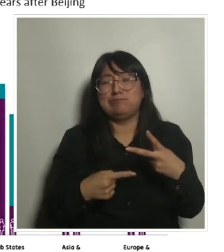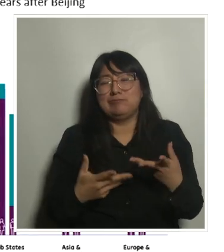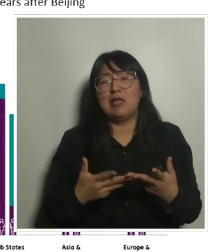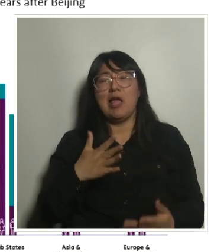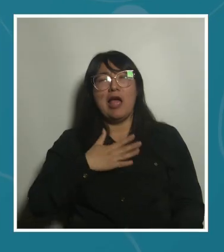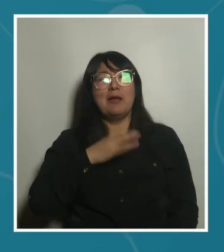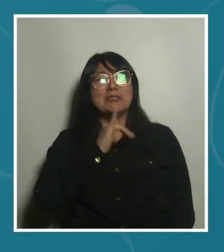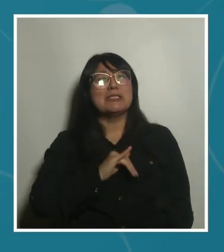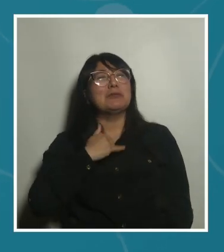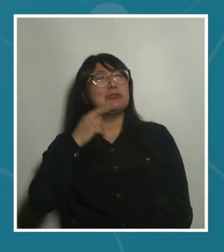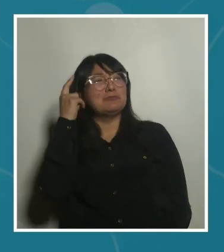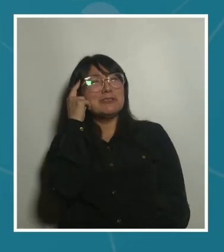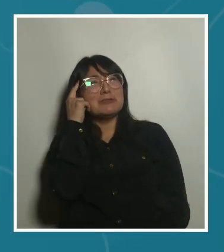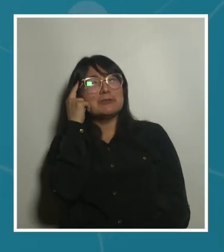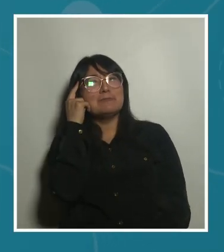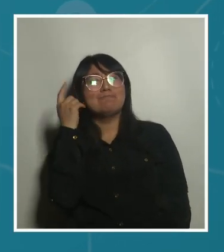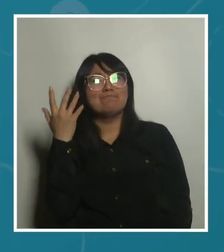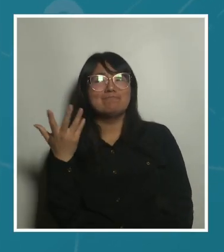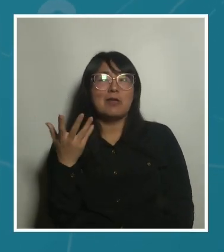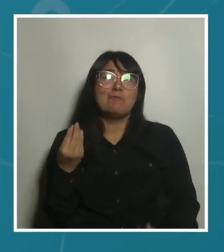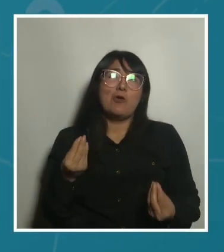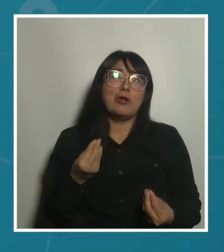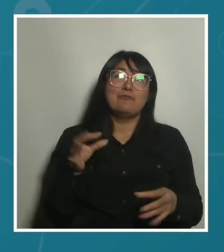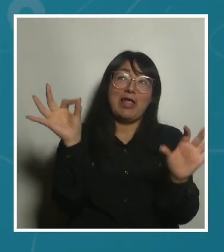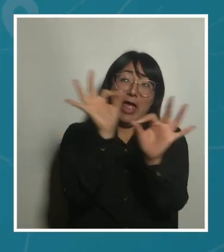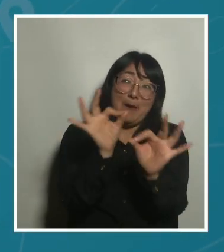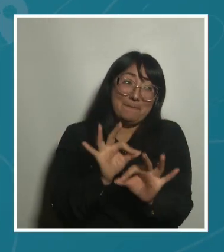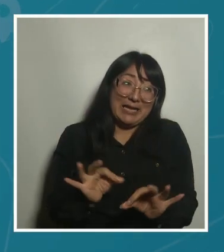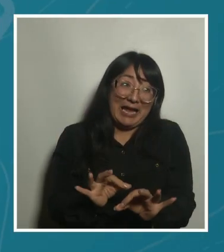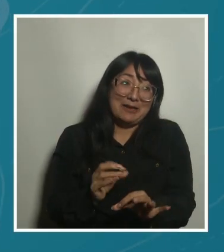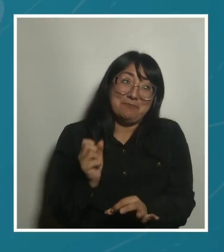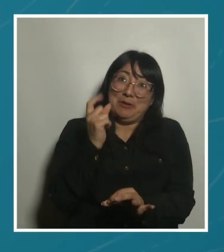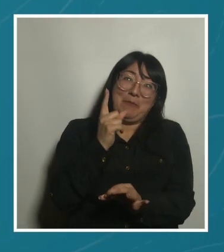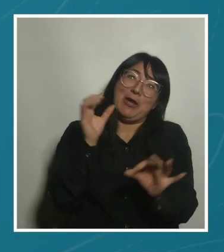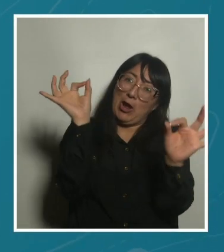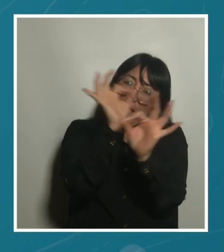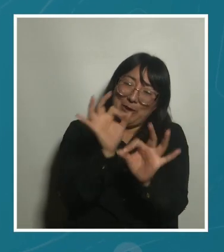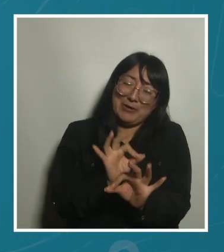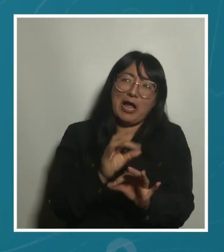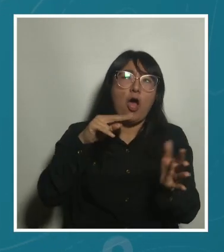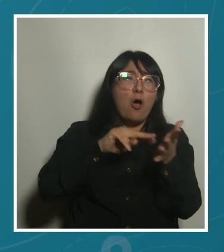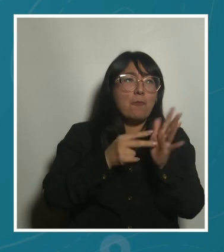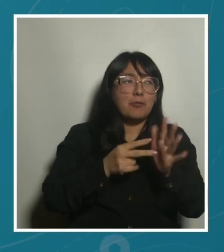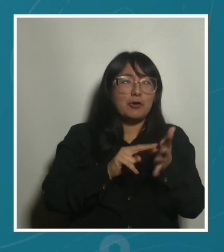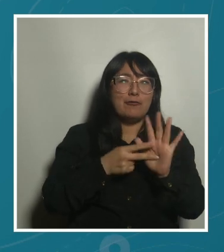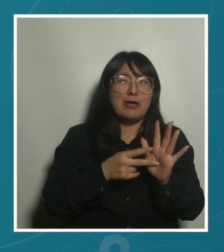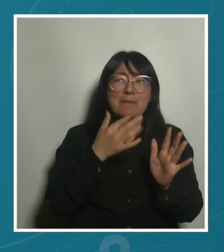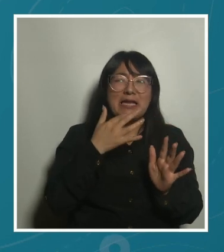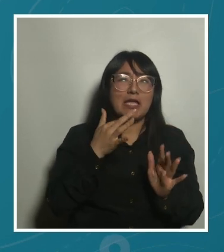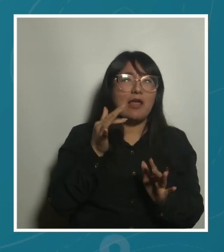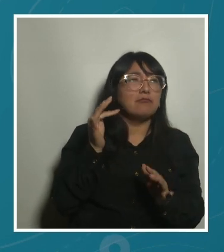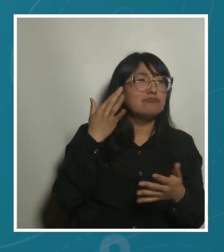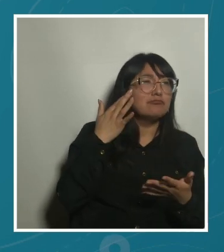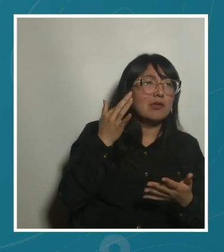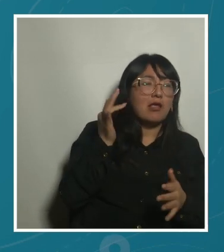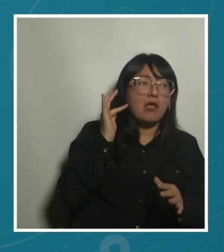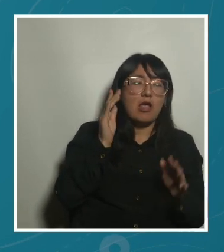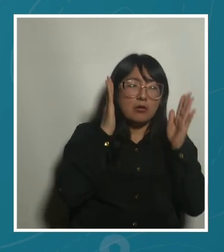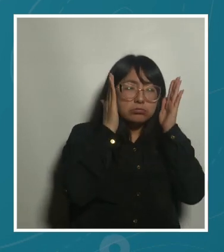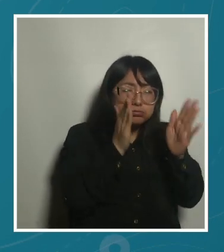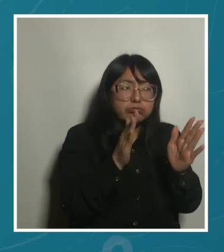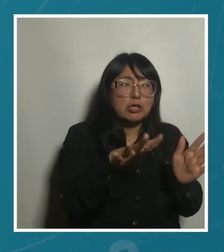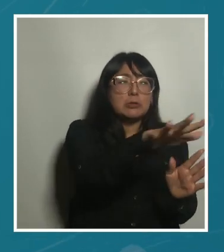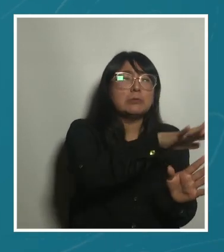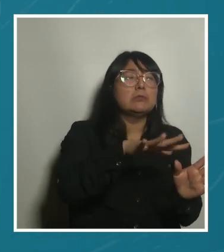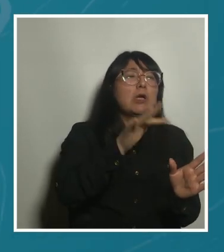siempre me parece importante explicar o matizar que el problema no es la feminización de los cuidados, no es que las